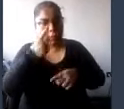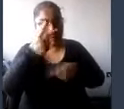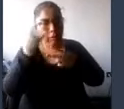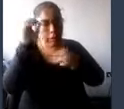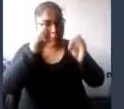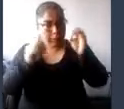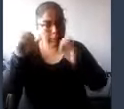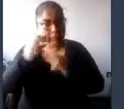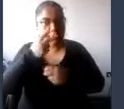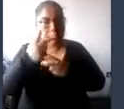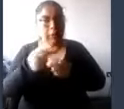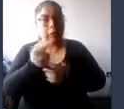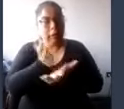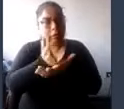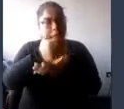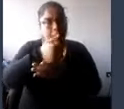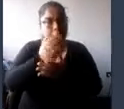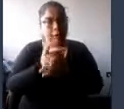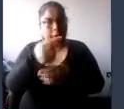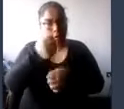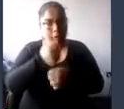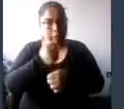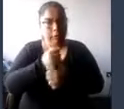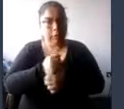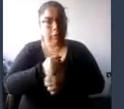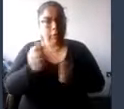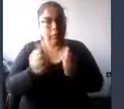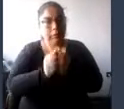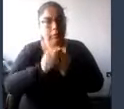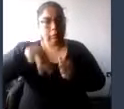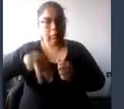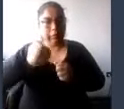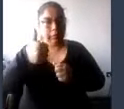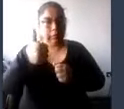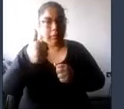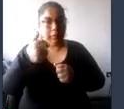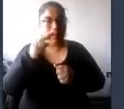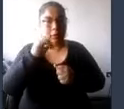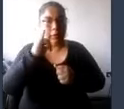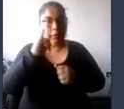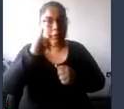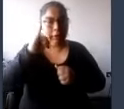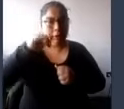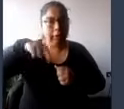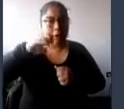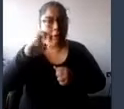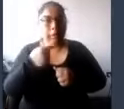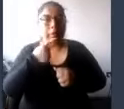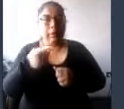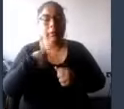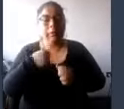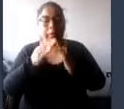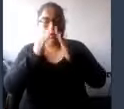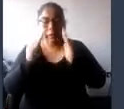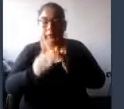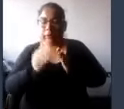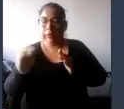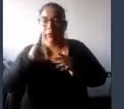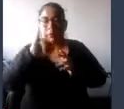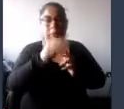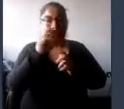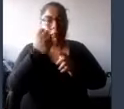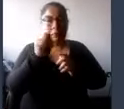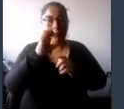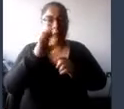de compartir en el trabajo con Marivero y a mi vecino José eh